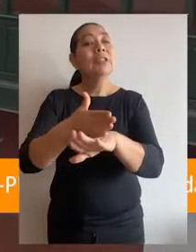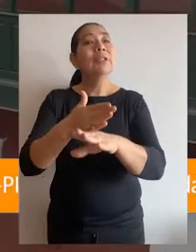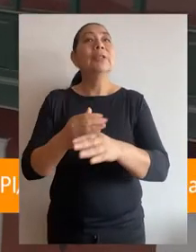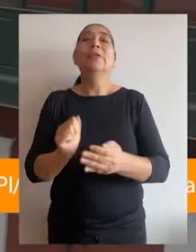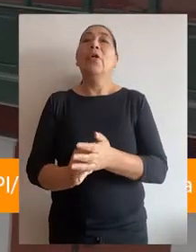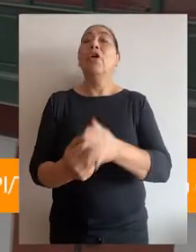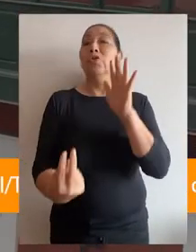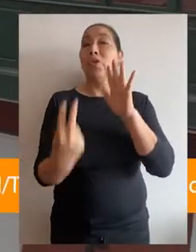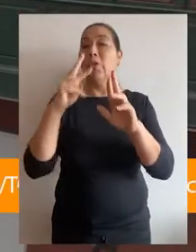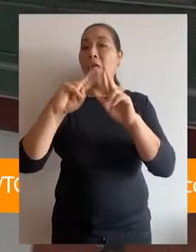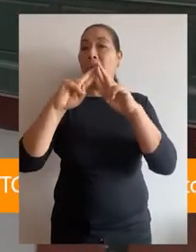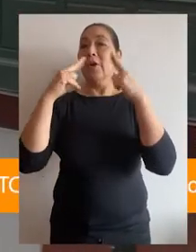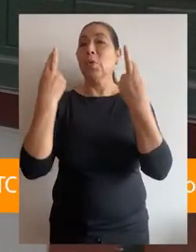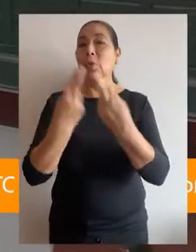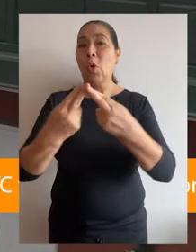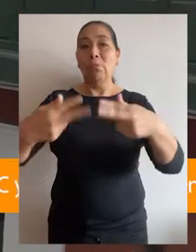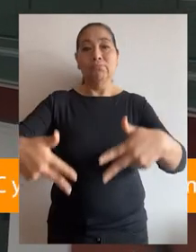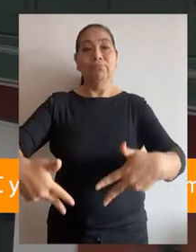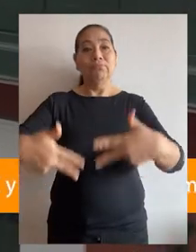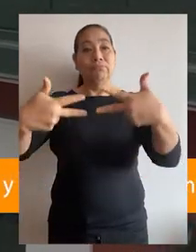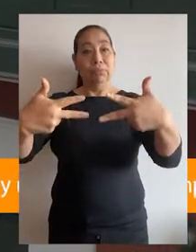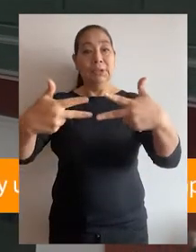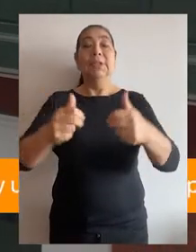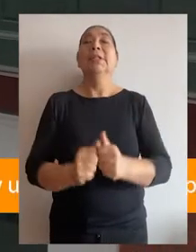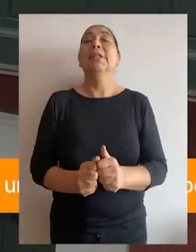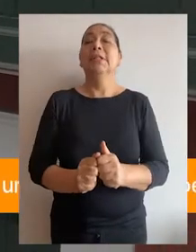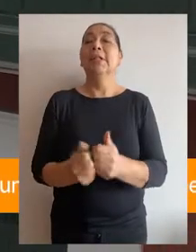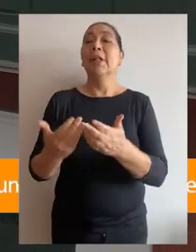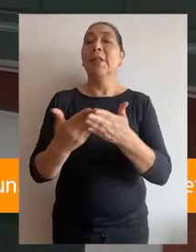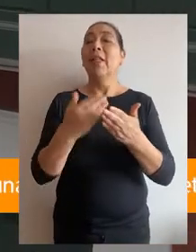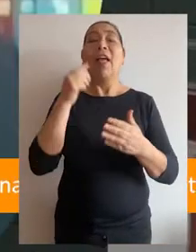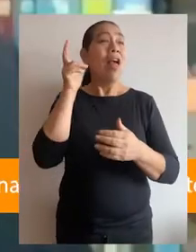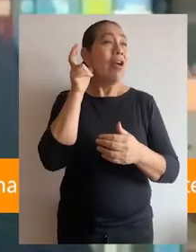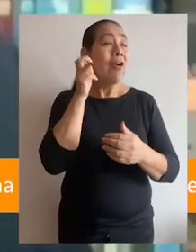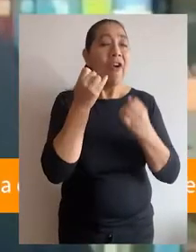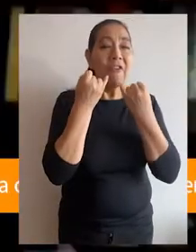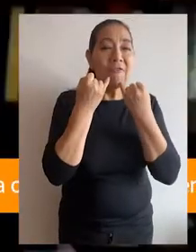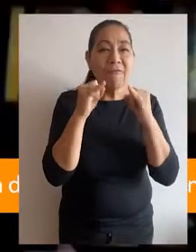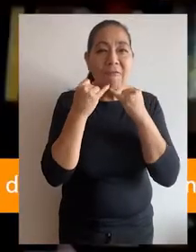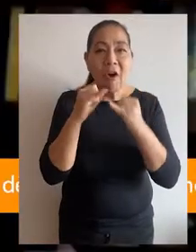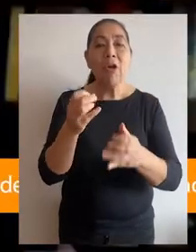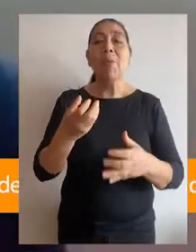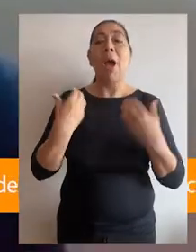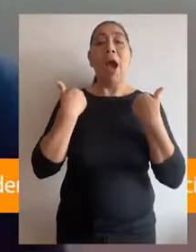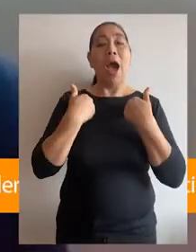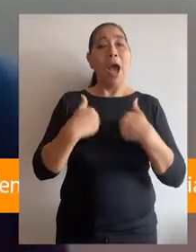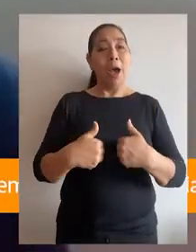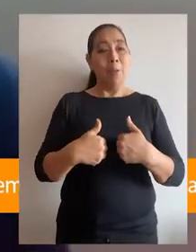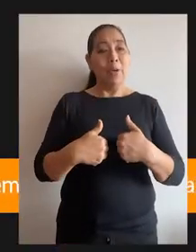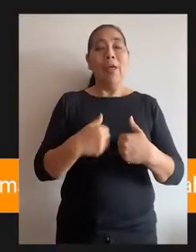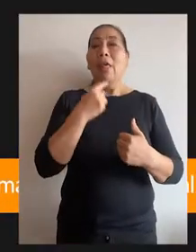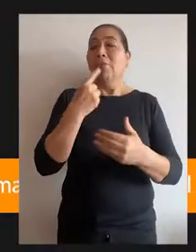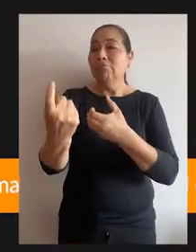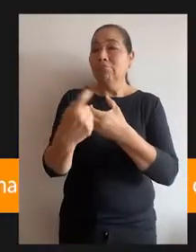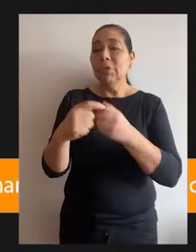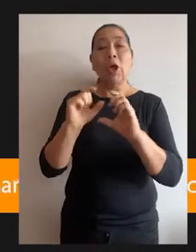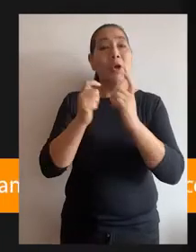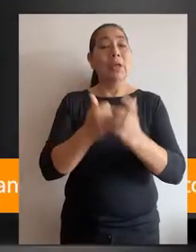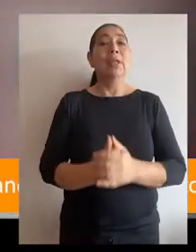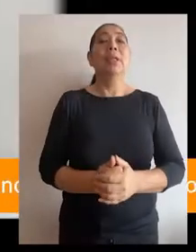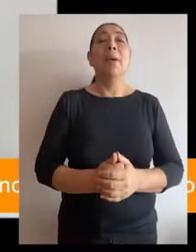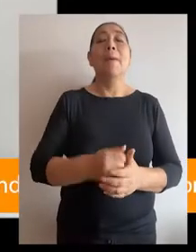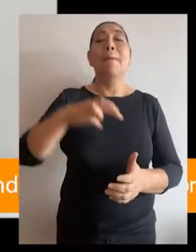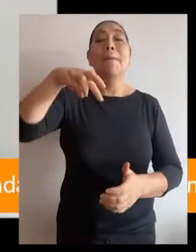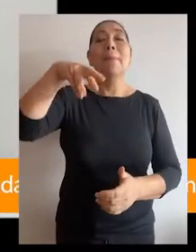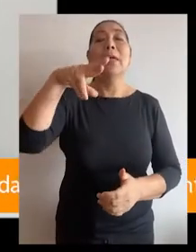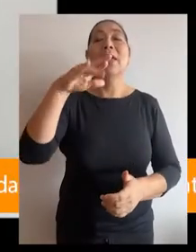desarrollarse en la décima segunda audiencia pública remota. En esta causa, el colegiado escuchó los informes orales de los abogados y además intervino el